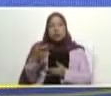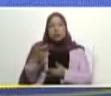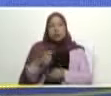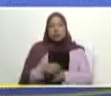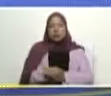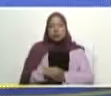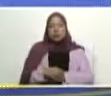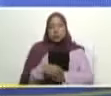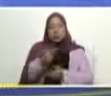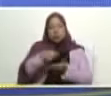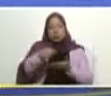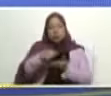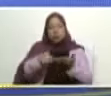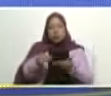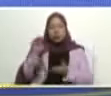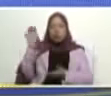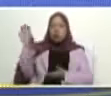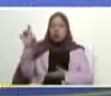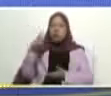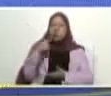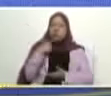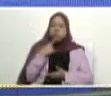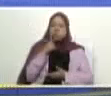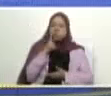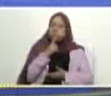que me escribió de un país no voy a decir el país